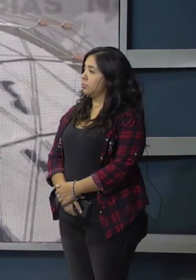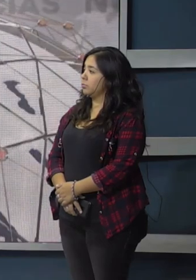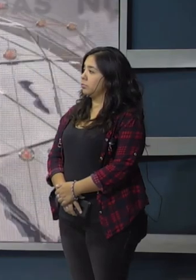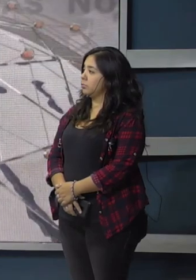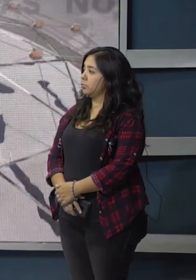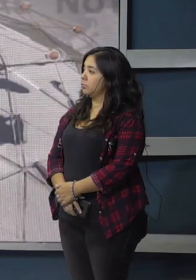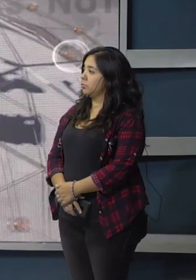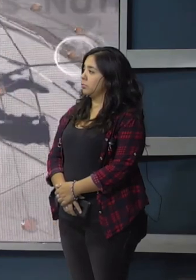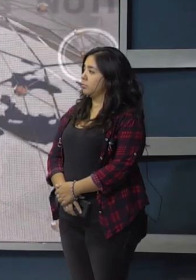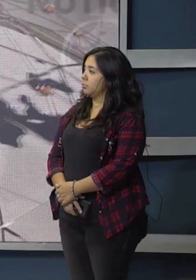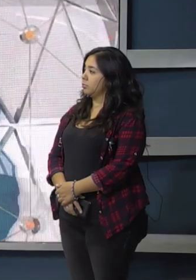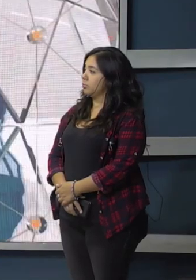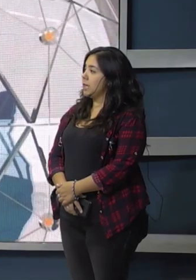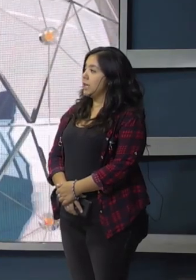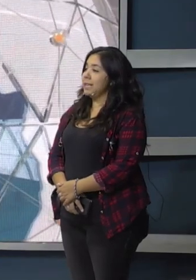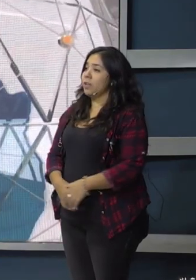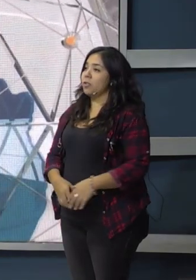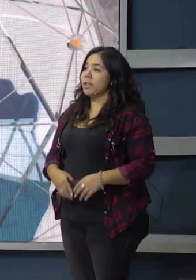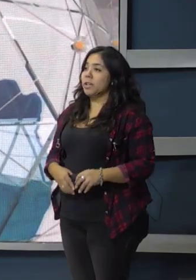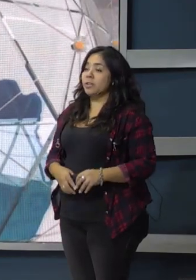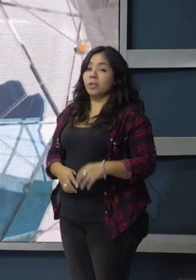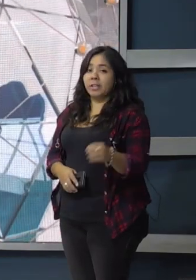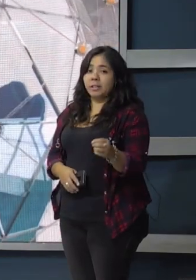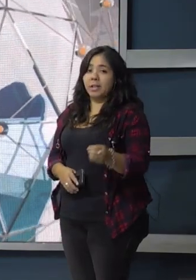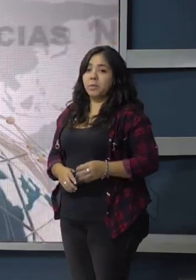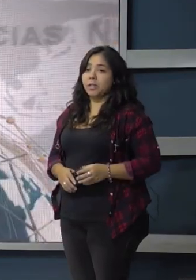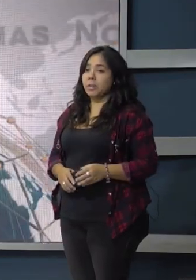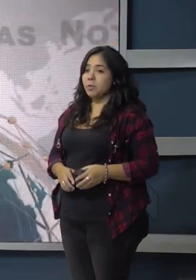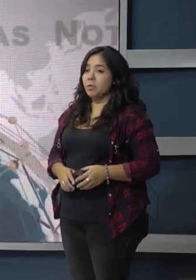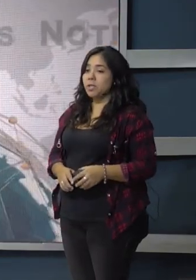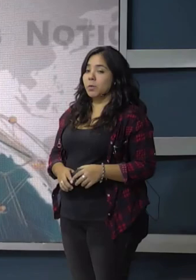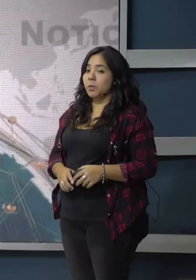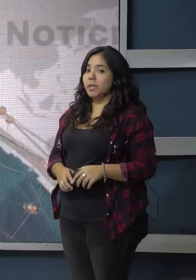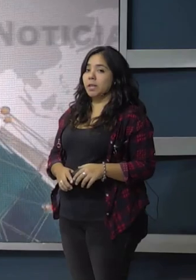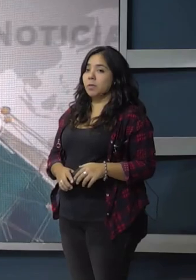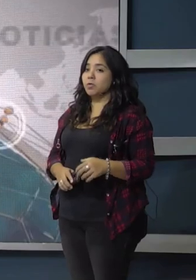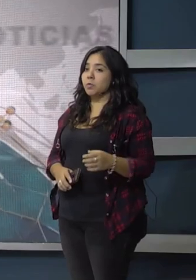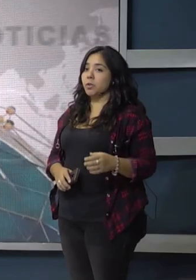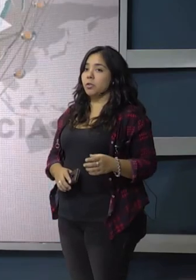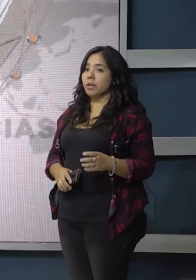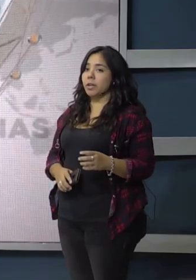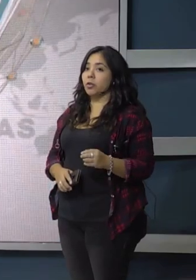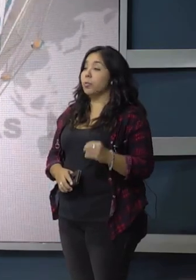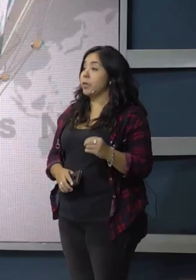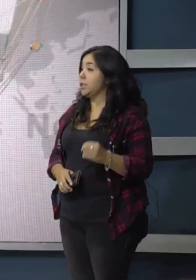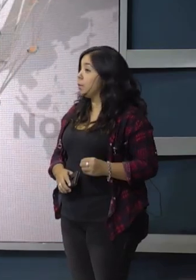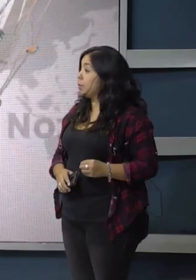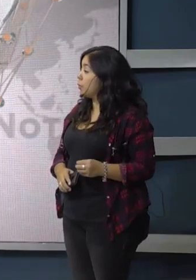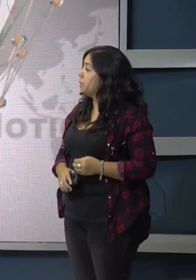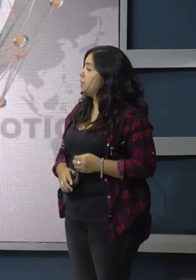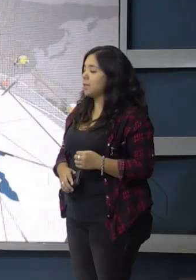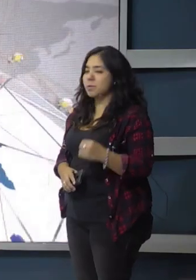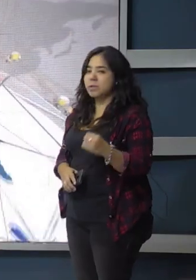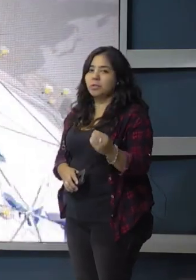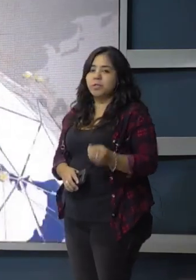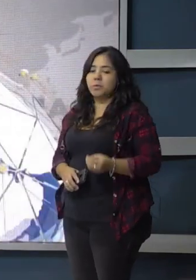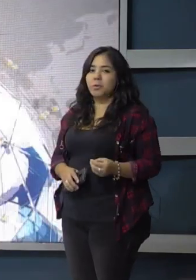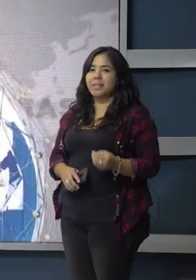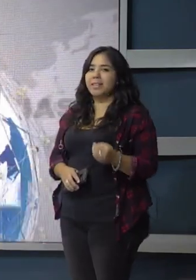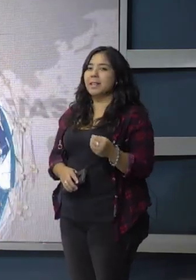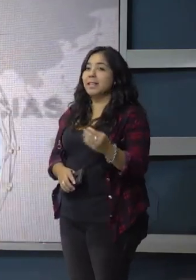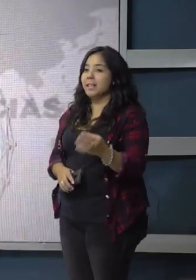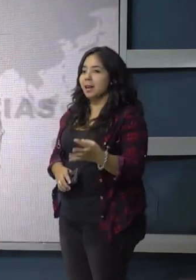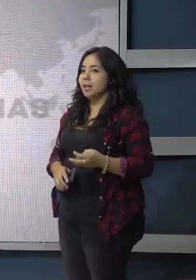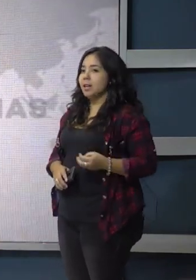Mendoza a Caudia a Mendoza para tomar el vuelo. Claro, lo que destacan por ejemplo en San Juan es que hay muchos vuelos corporativos, estamos hablando de ese